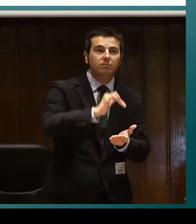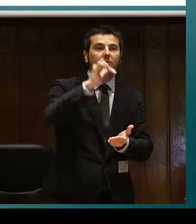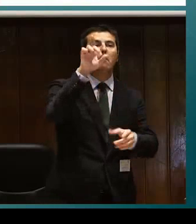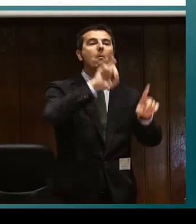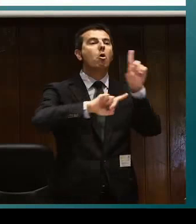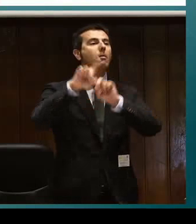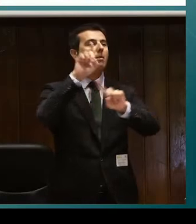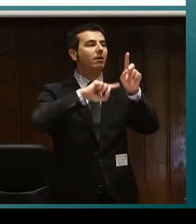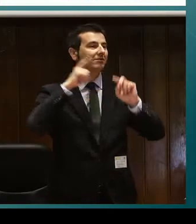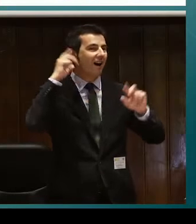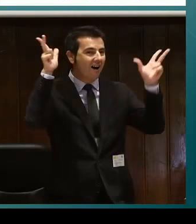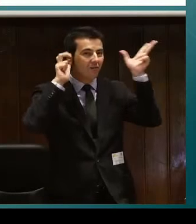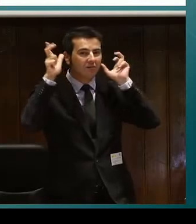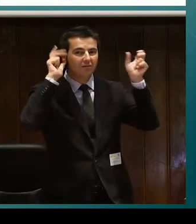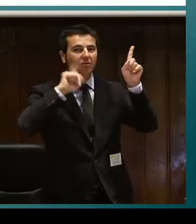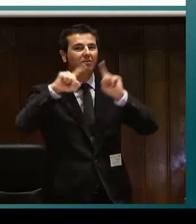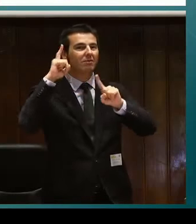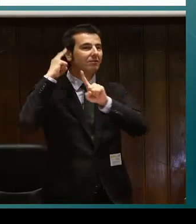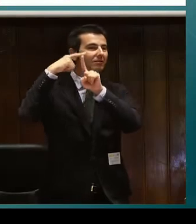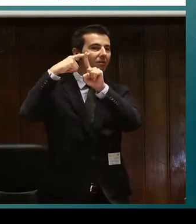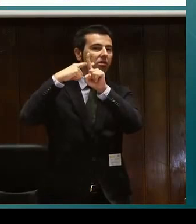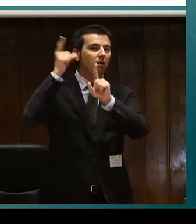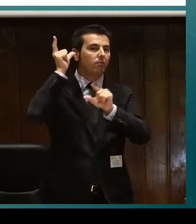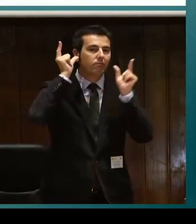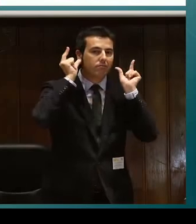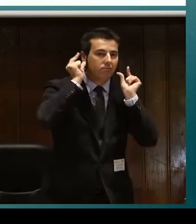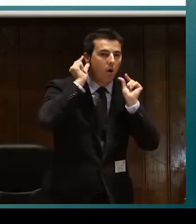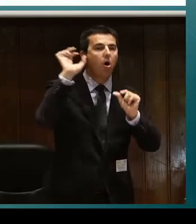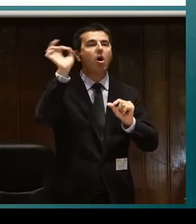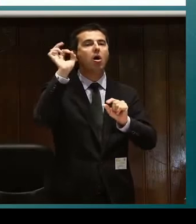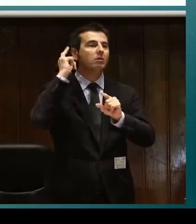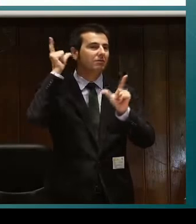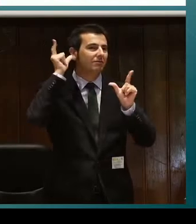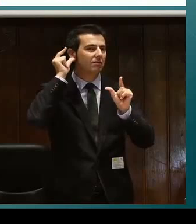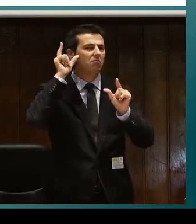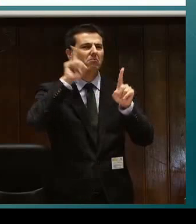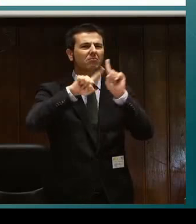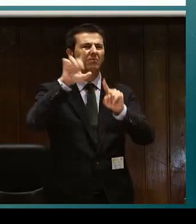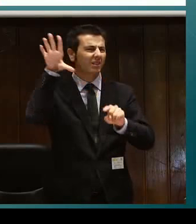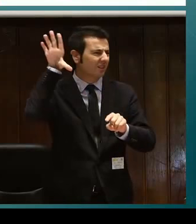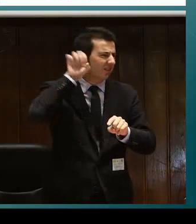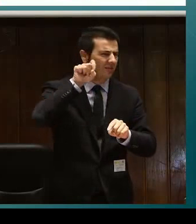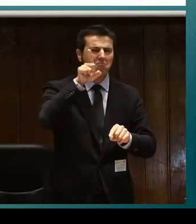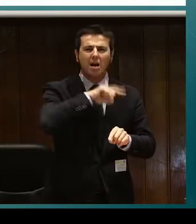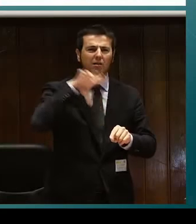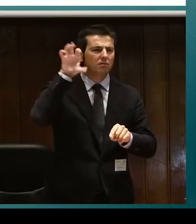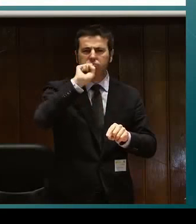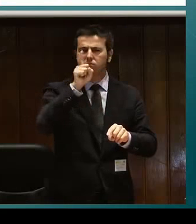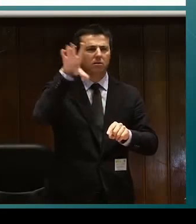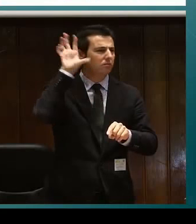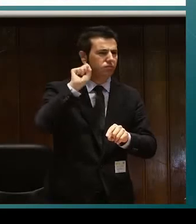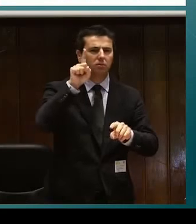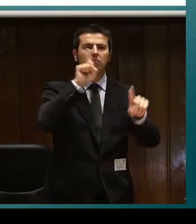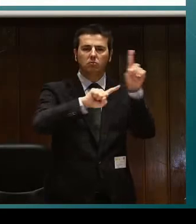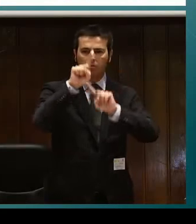En el tercer grupo están las personas que nacen ciegas y que tienen problemas auditivos. Problemas que pueden